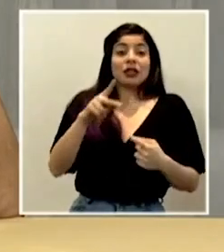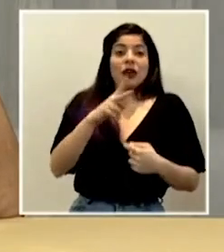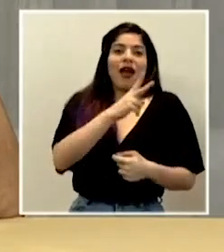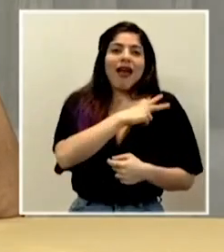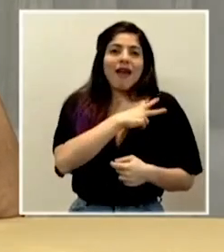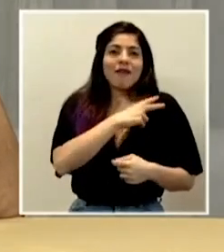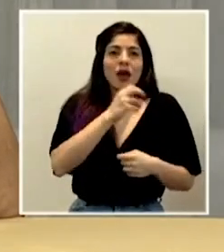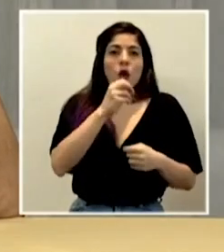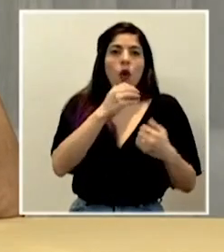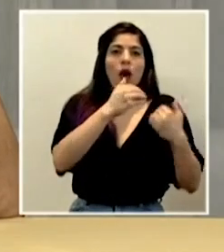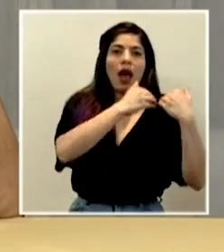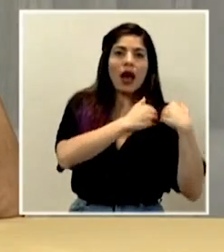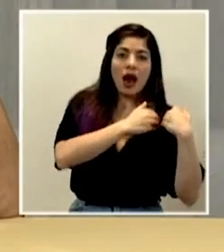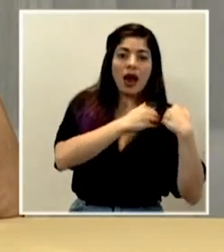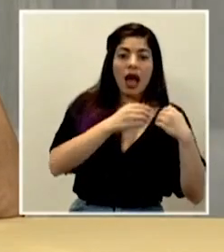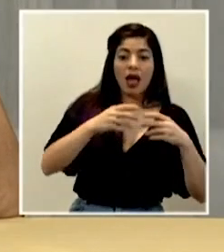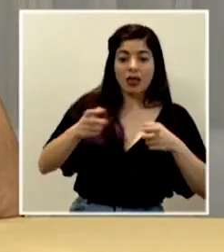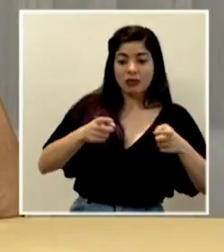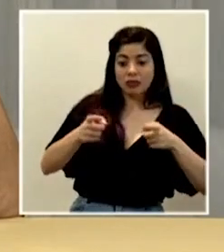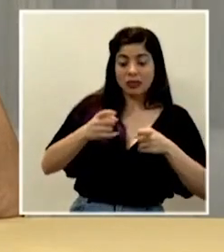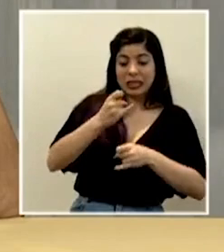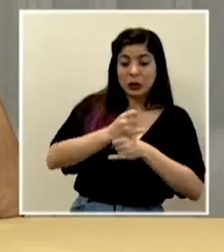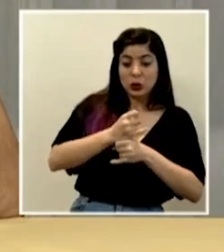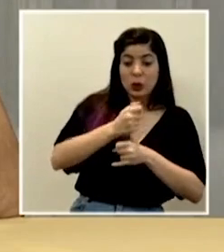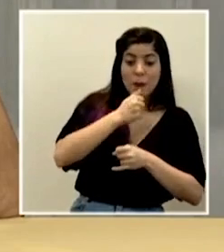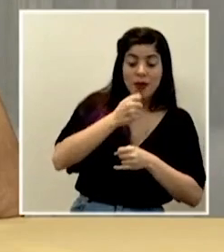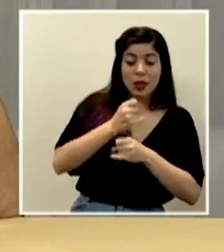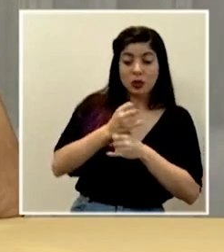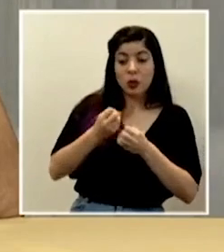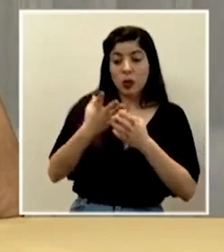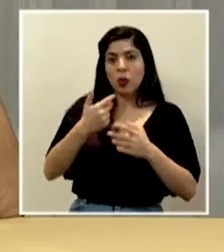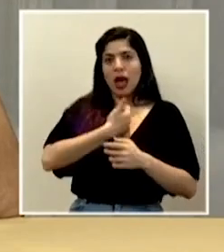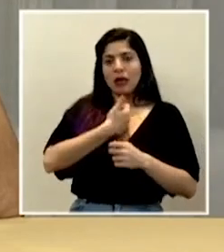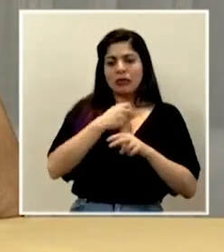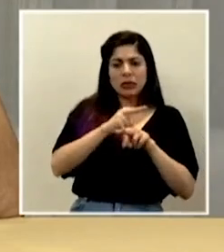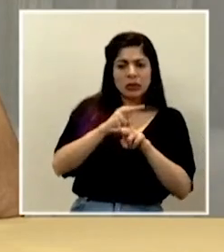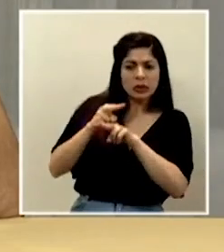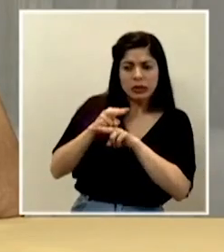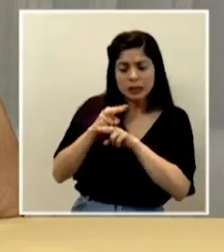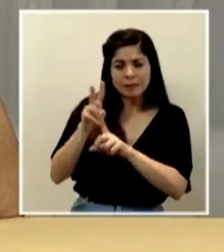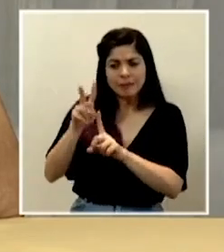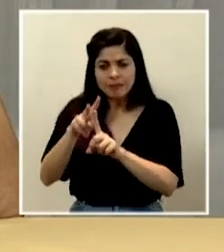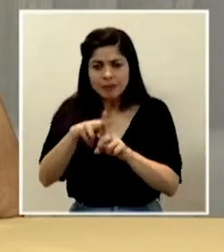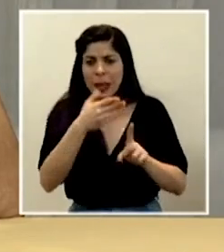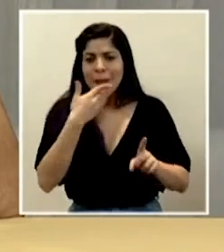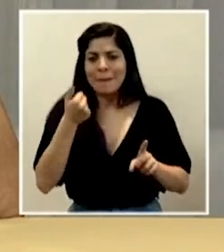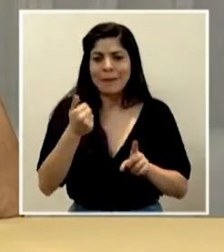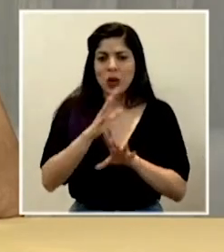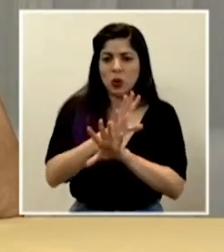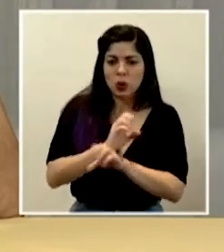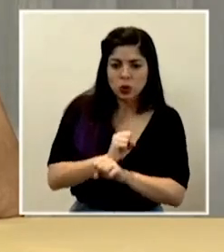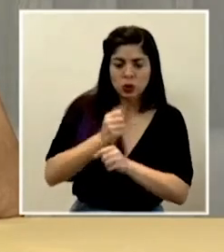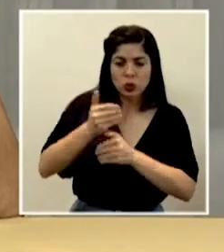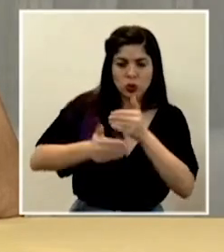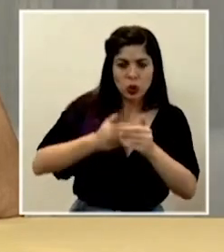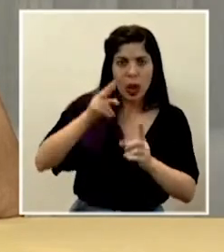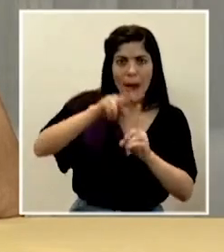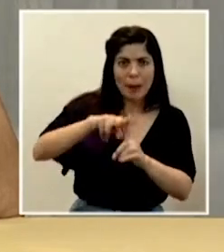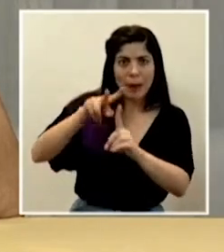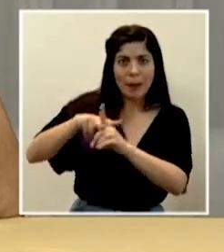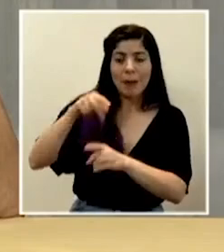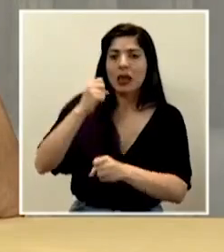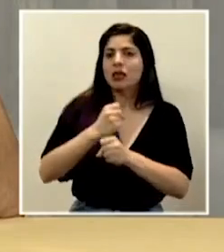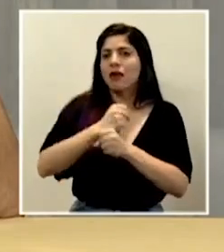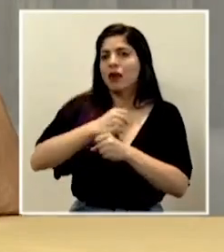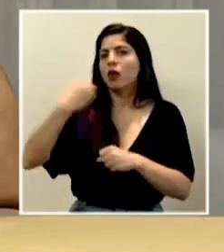diferentes instituciones o entidades privadas o públicas tienen que estar velando porque las mejores prácticas posibles estén implementándose. Esto es un trabajo